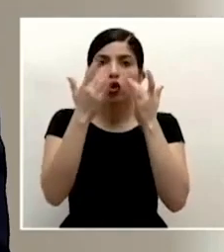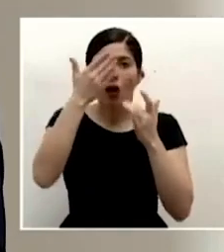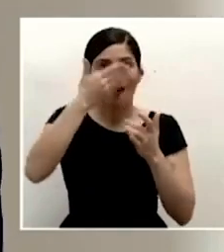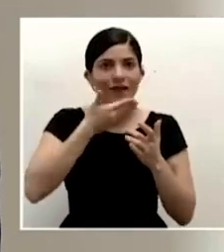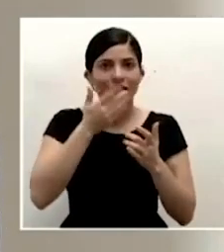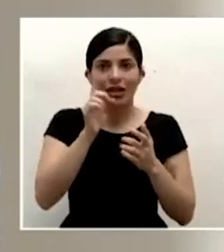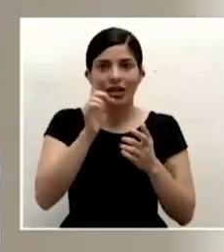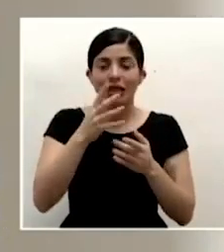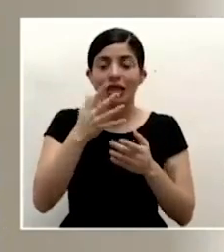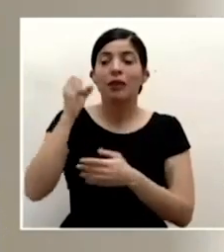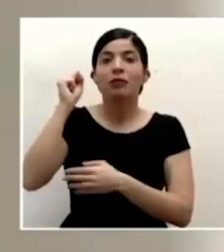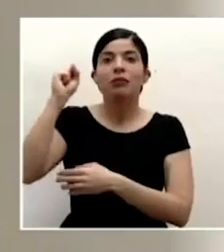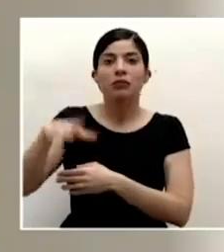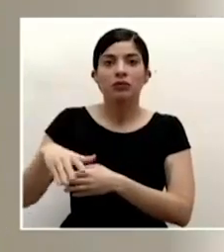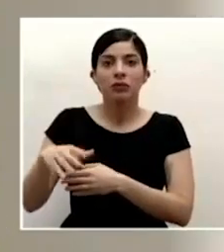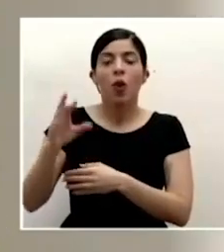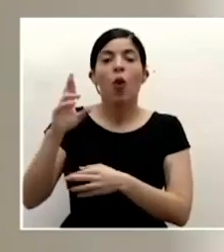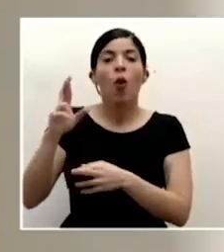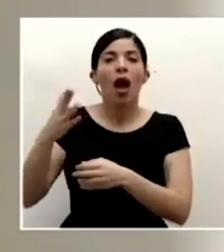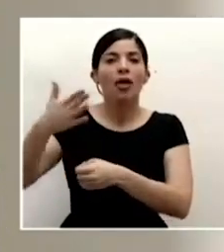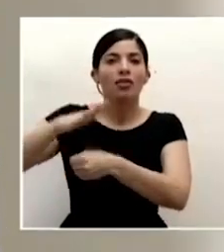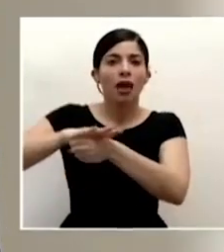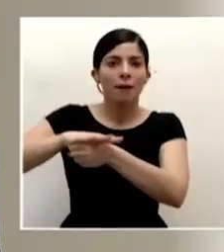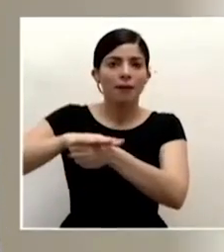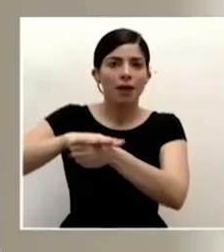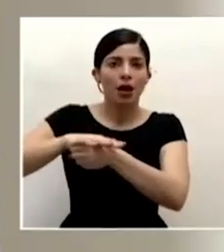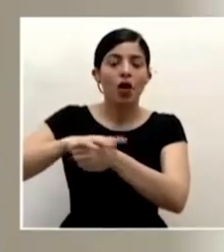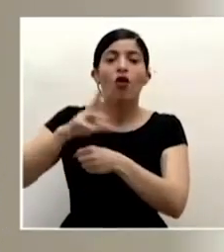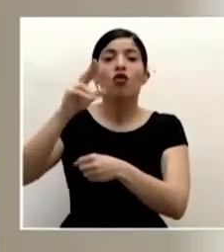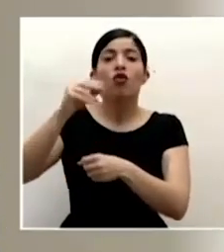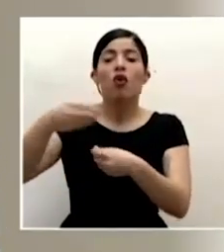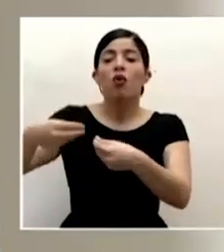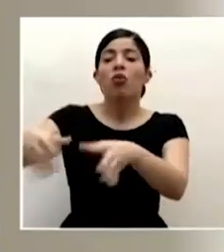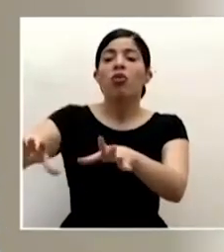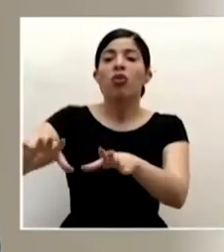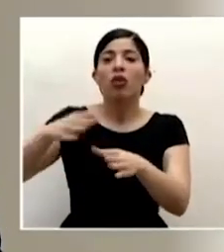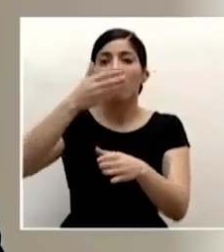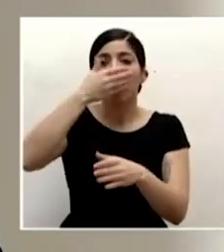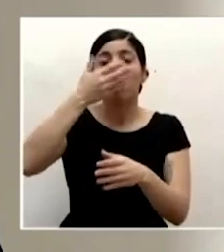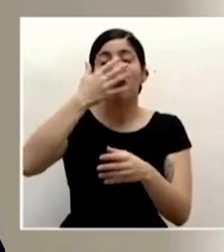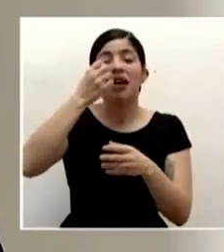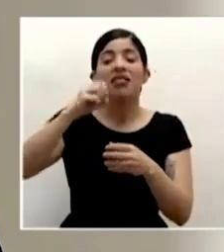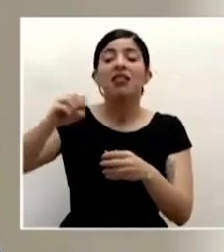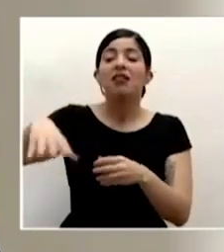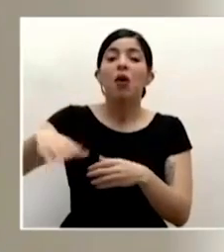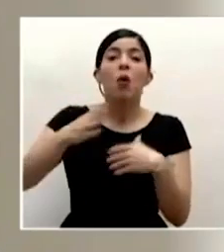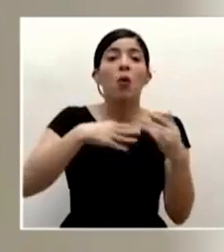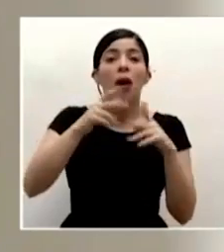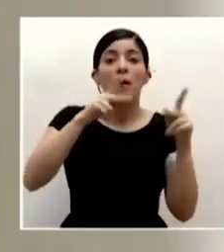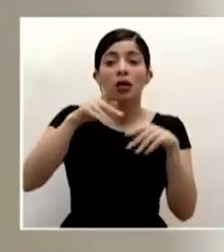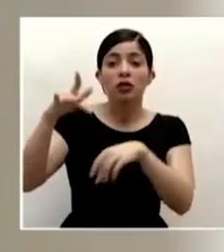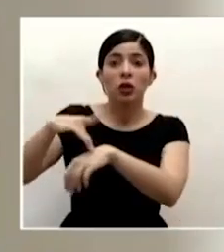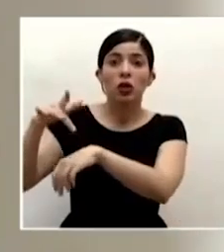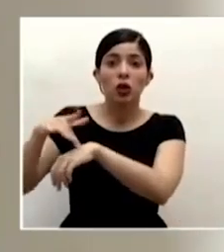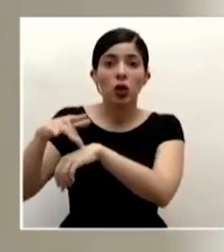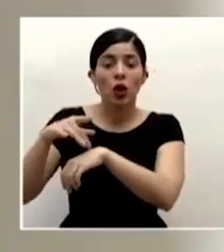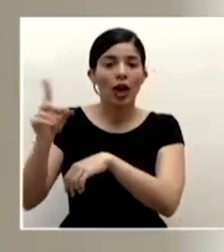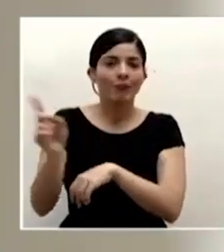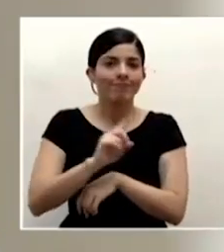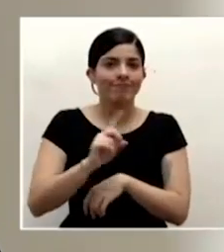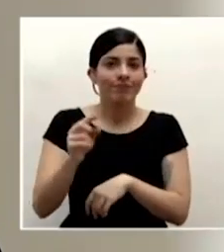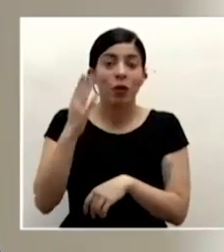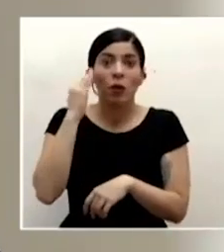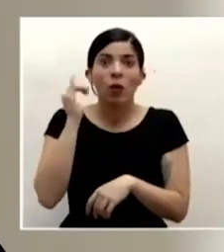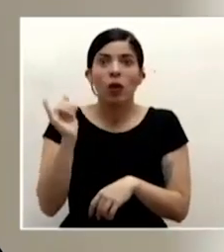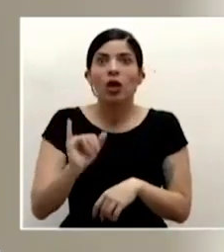contenedor ojalá con tapa cerrada no dejarla a cualquier digamos a que cualquier persona pueda tocarla pueda manipularla porque igual